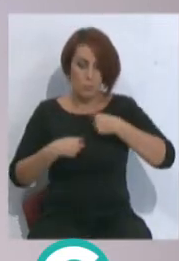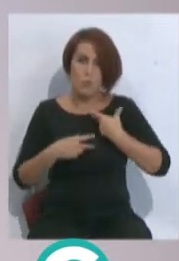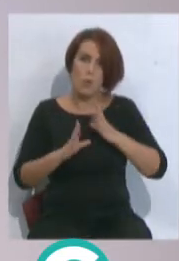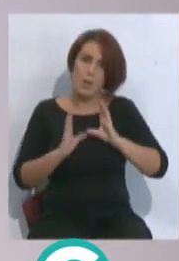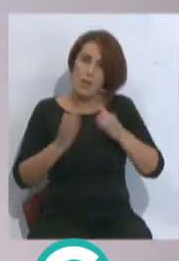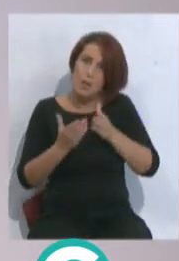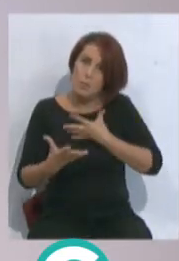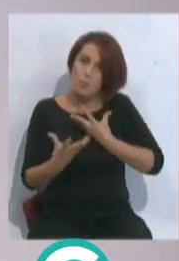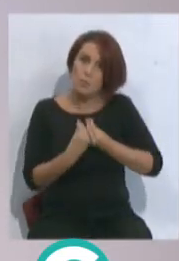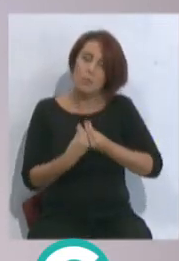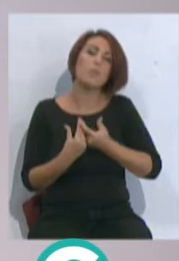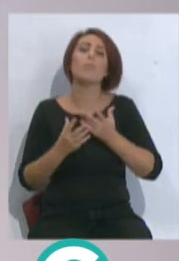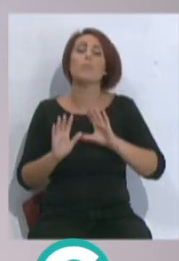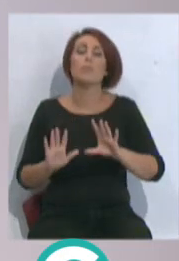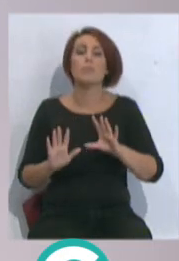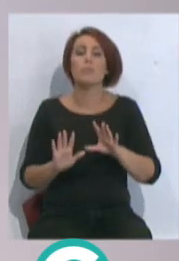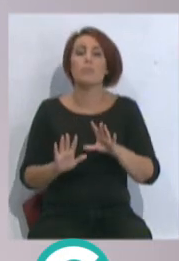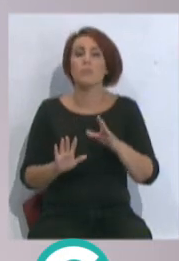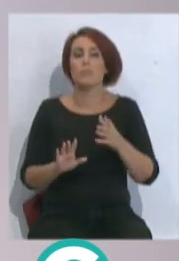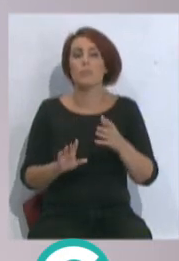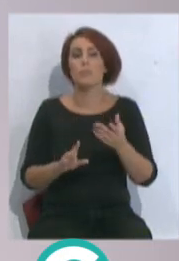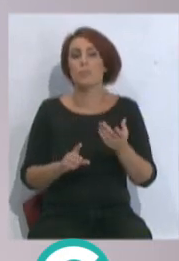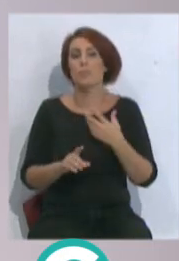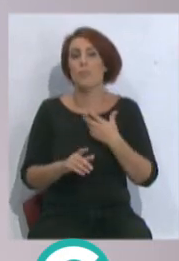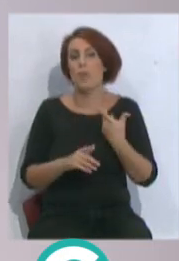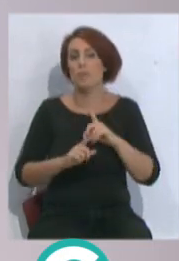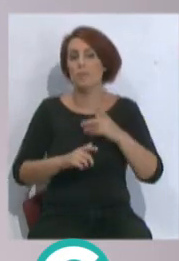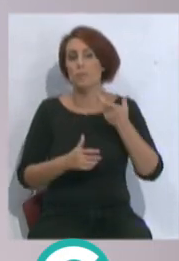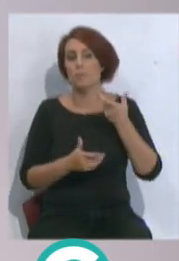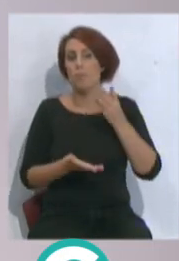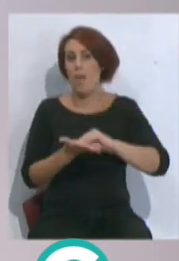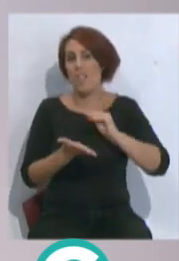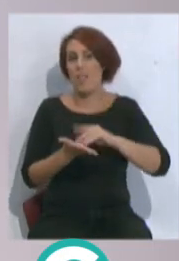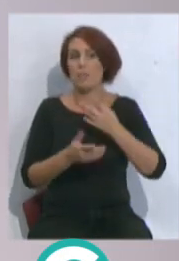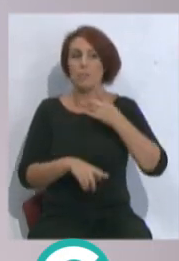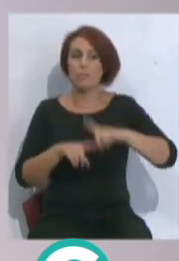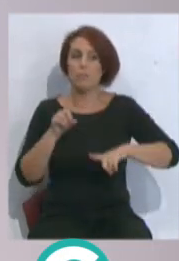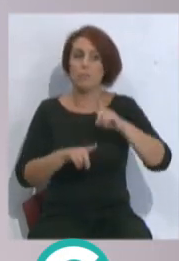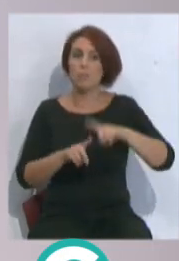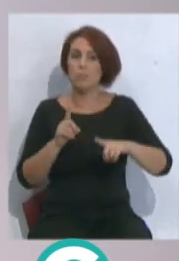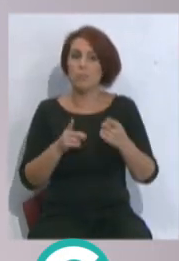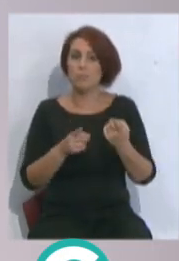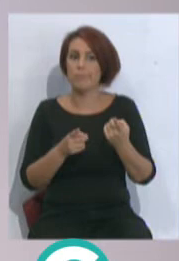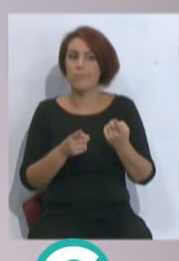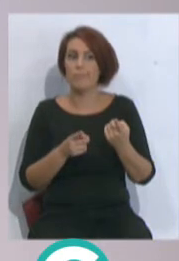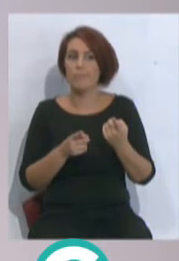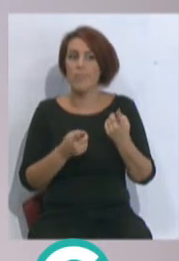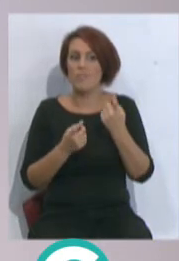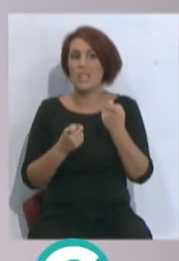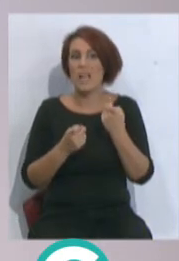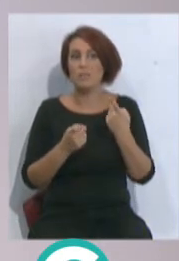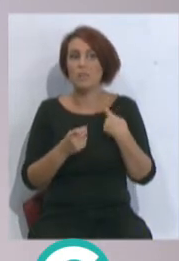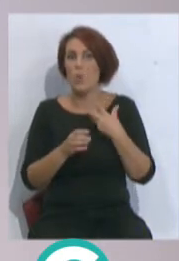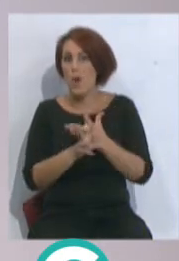Pero sí que nos dejaba en muchas ocasiones de dar algunas cosas que desear en cuanto al juego,